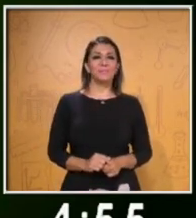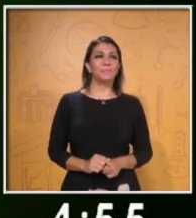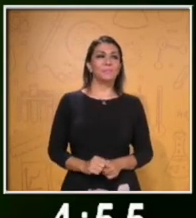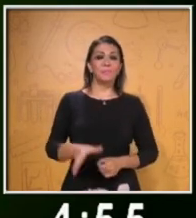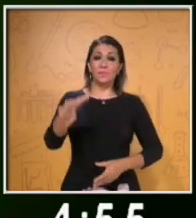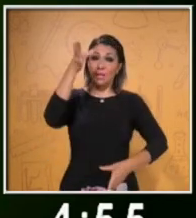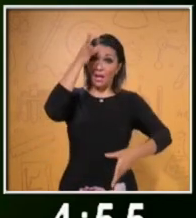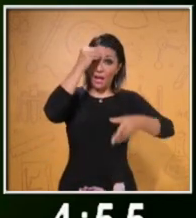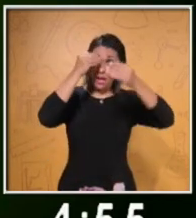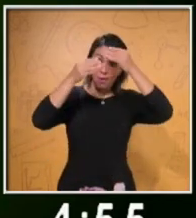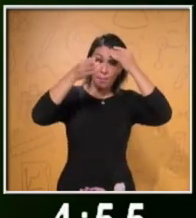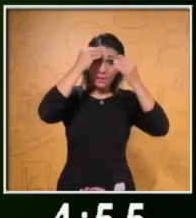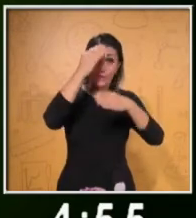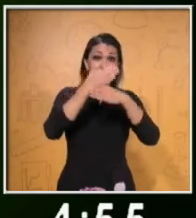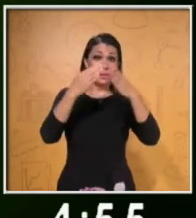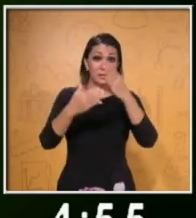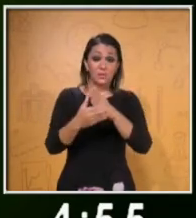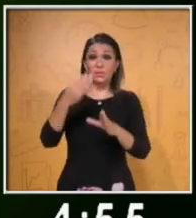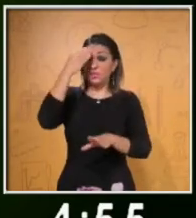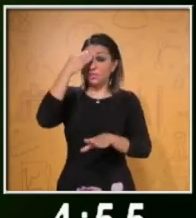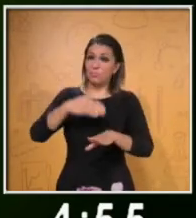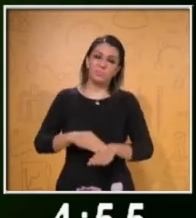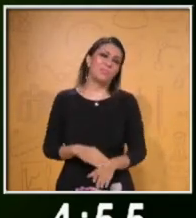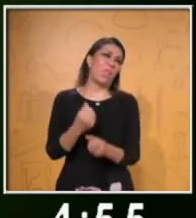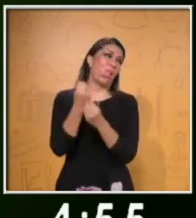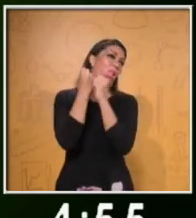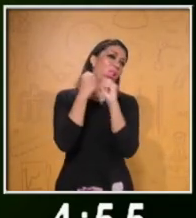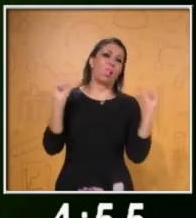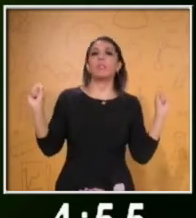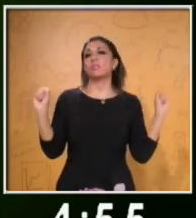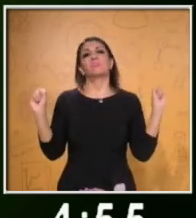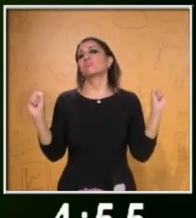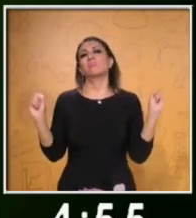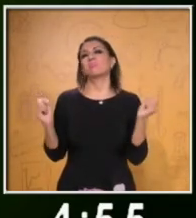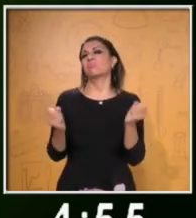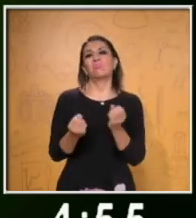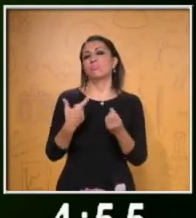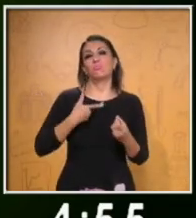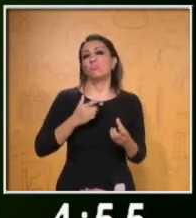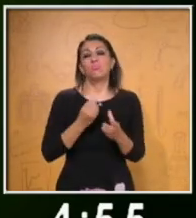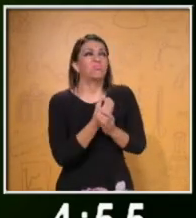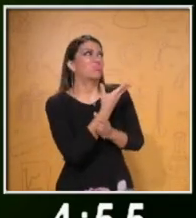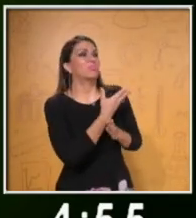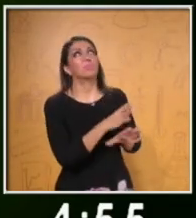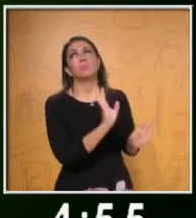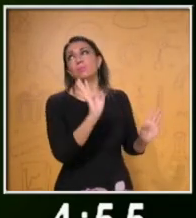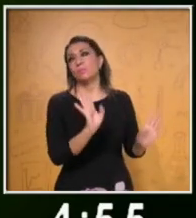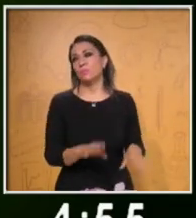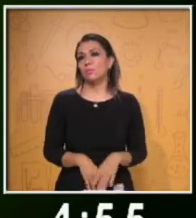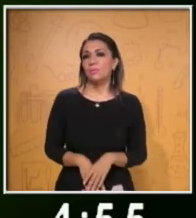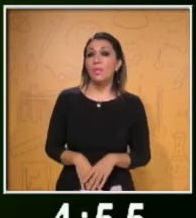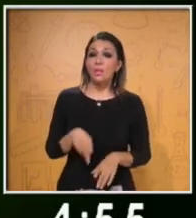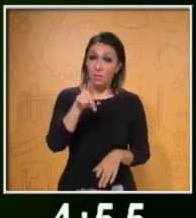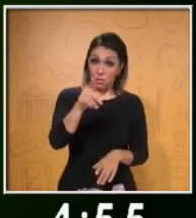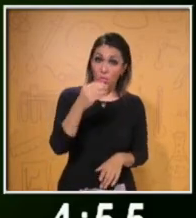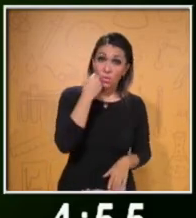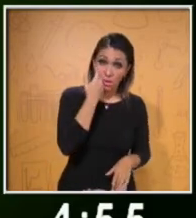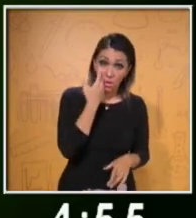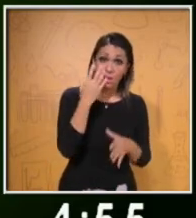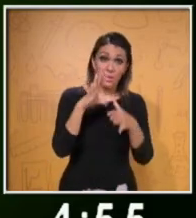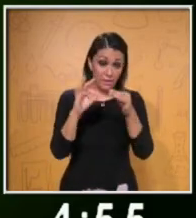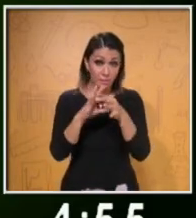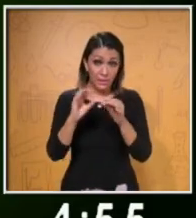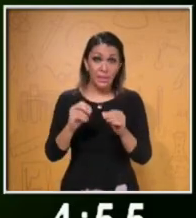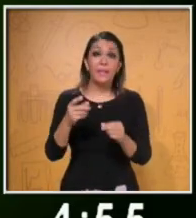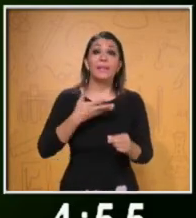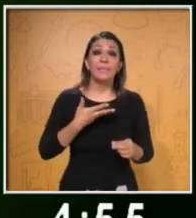Aprenderse de memoria a las cosas nos hace aburridos y hace aburrida tu exposición. Para que tú puedas exponer, tienes que tener